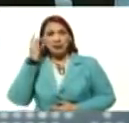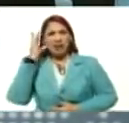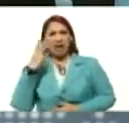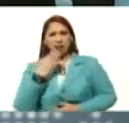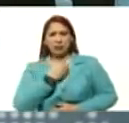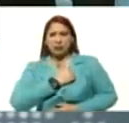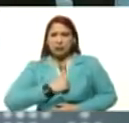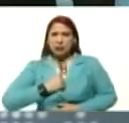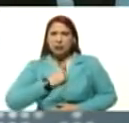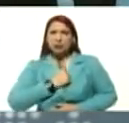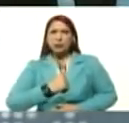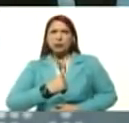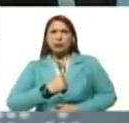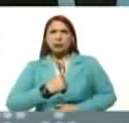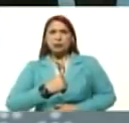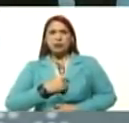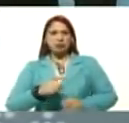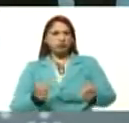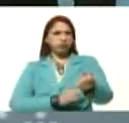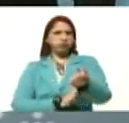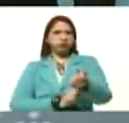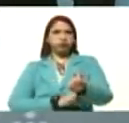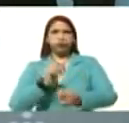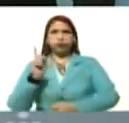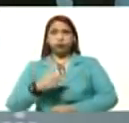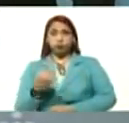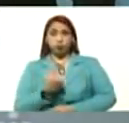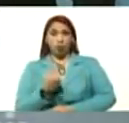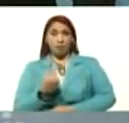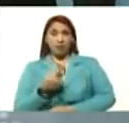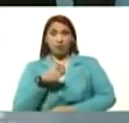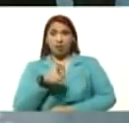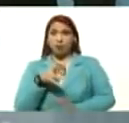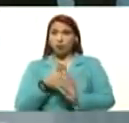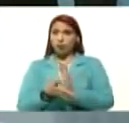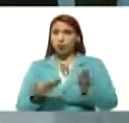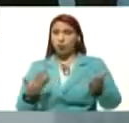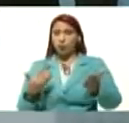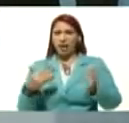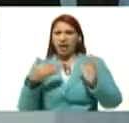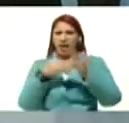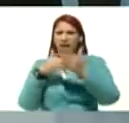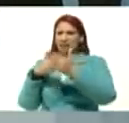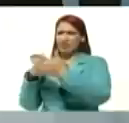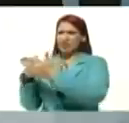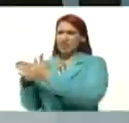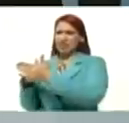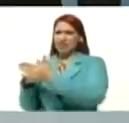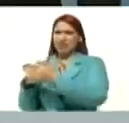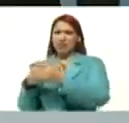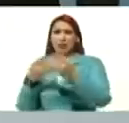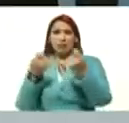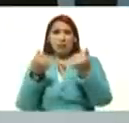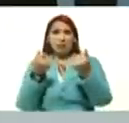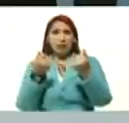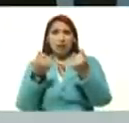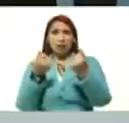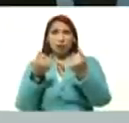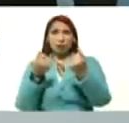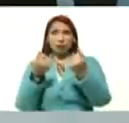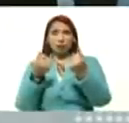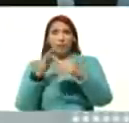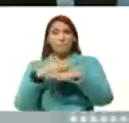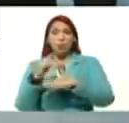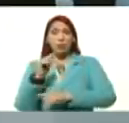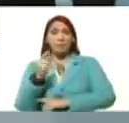indignación, rabia, no solamente es eso, el ataque es contra el Bolívar Digital, Julio, porque el